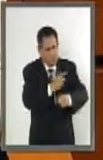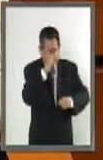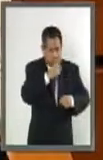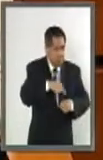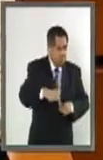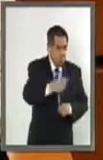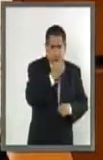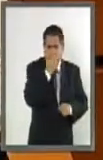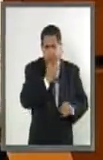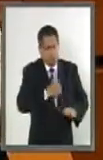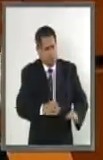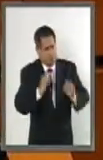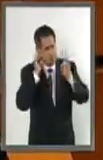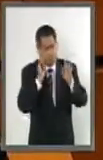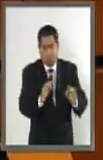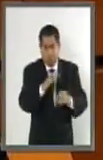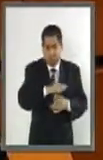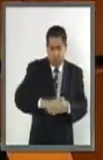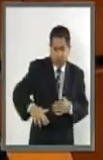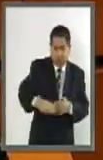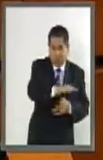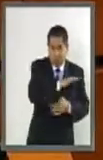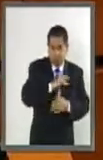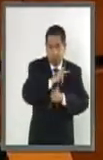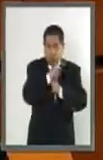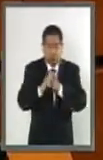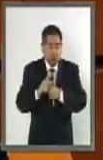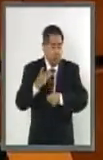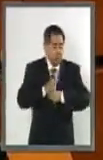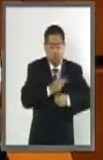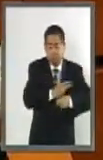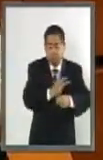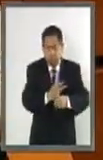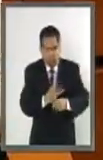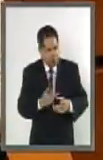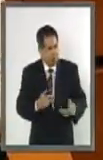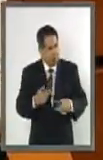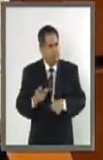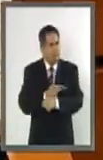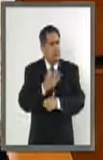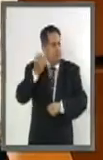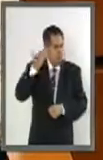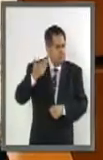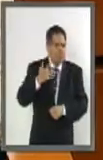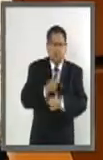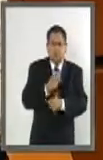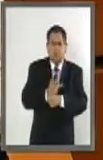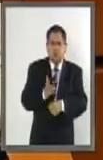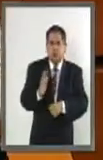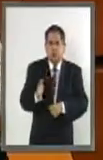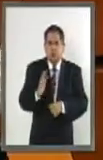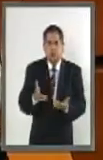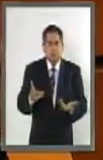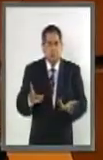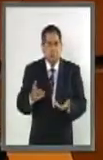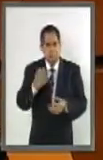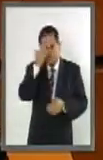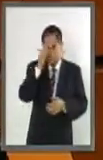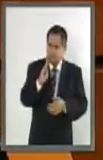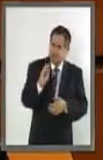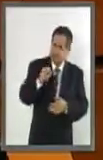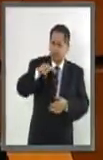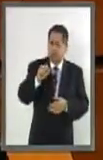óptimas a todas las escuelas públicas del país. Se destinaron los instrumentos que son los bonos para la